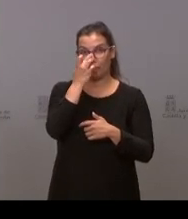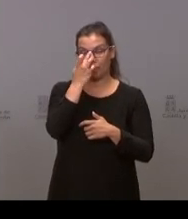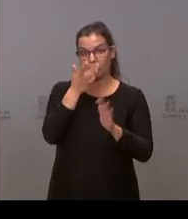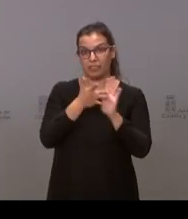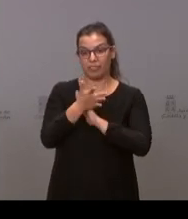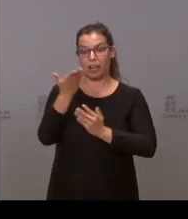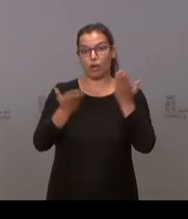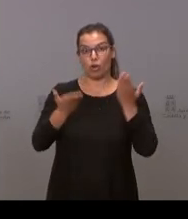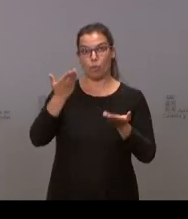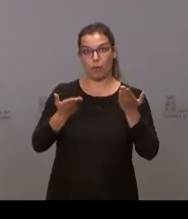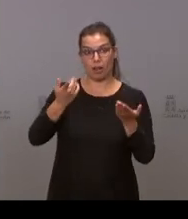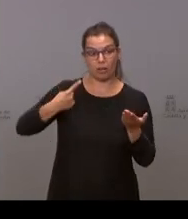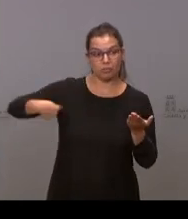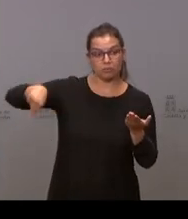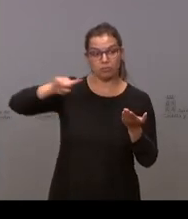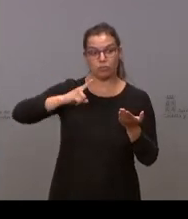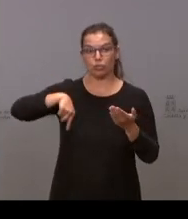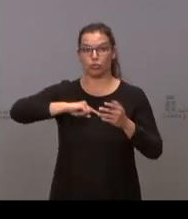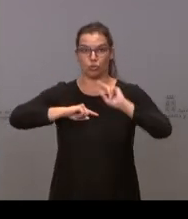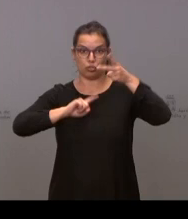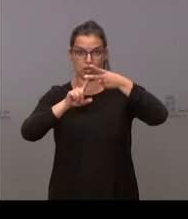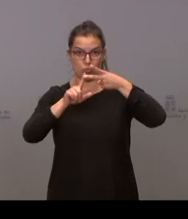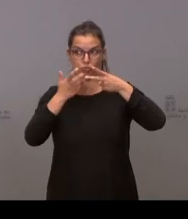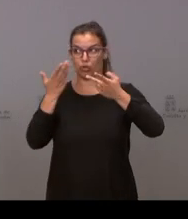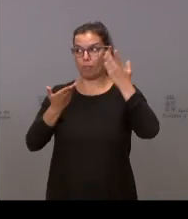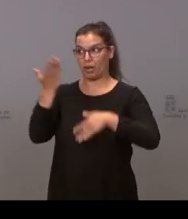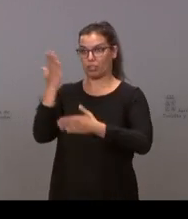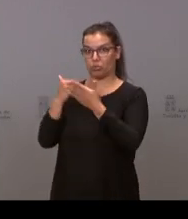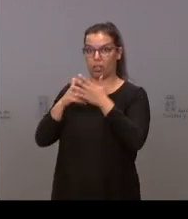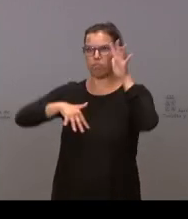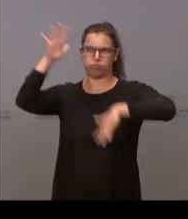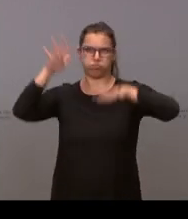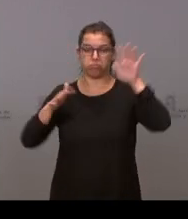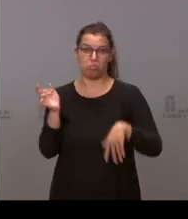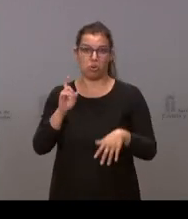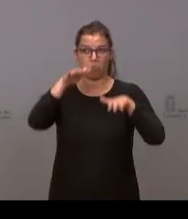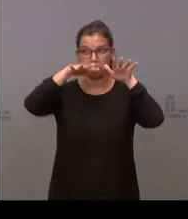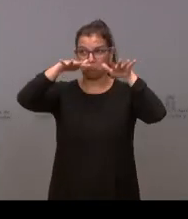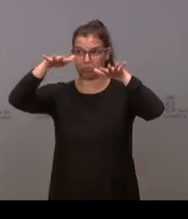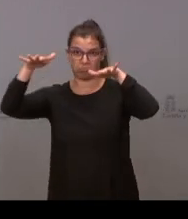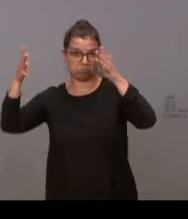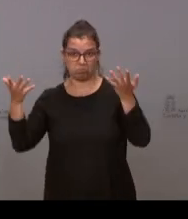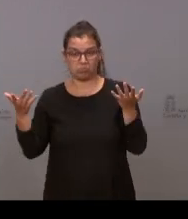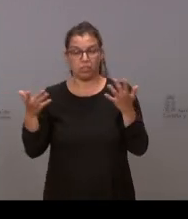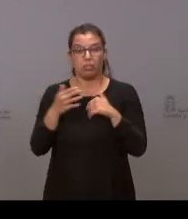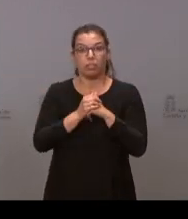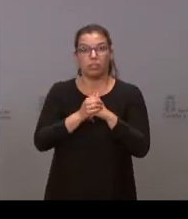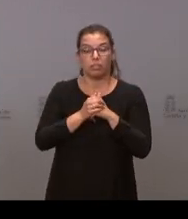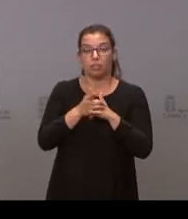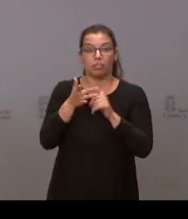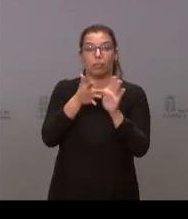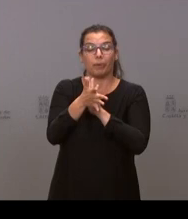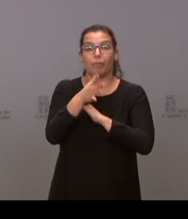en segunda posición en el conjunto de España, sin grandes diferencias, como pueden ver entre las primeras. Y esto tiene una fácil